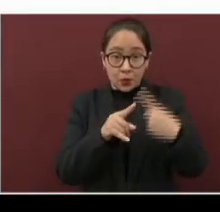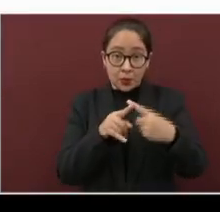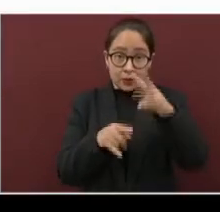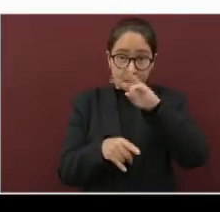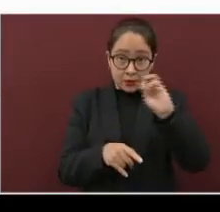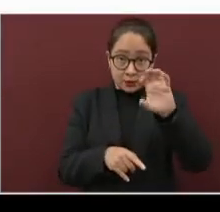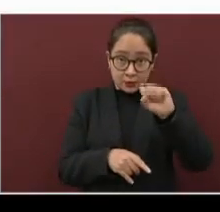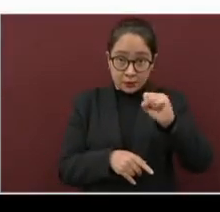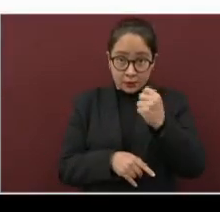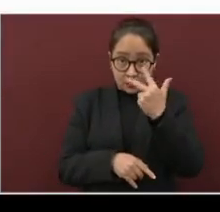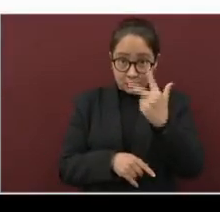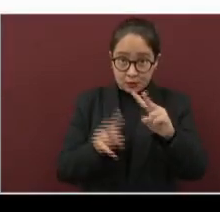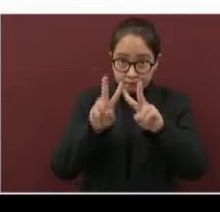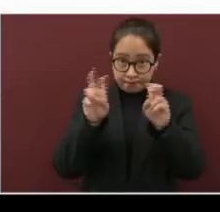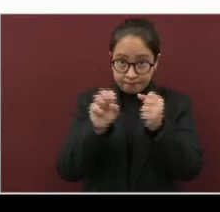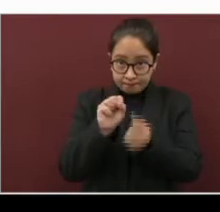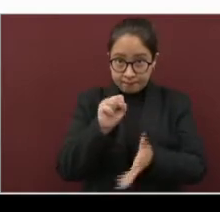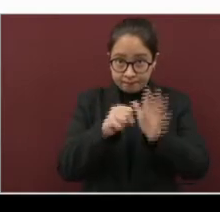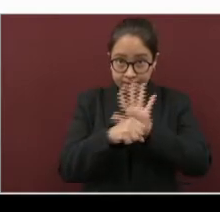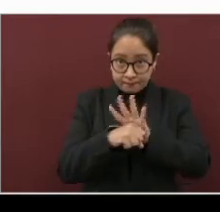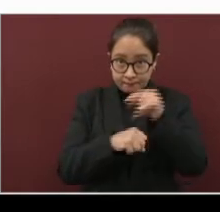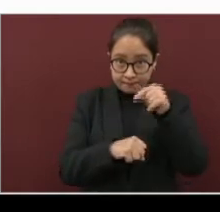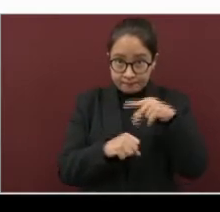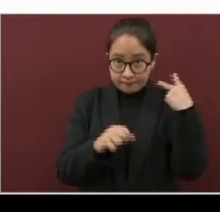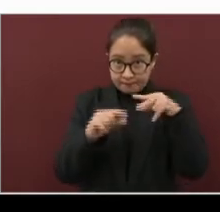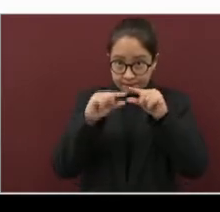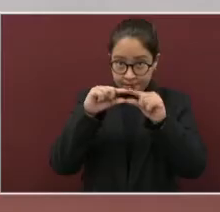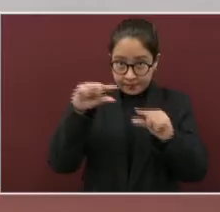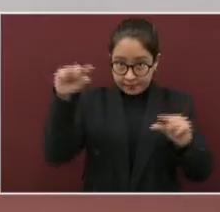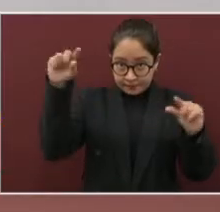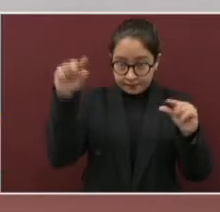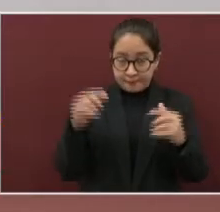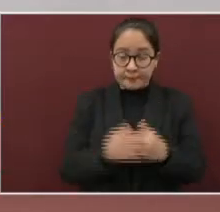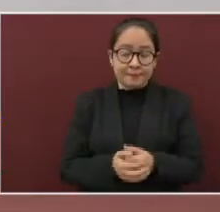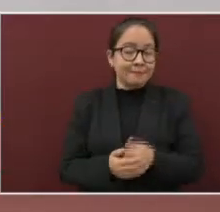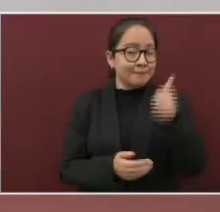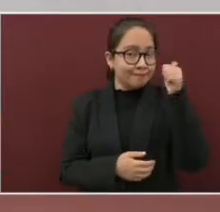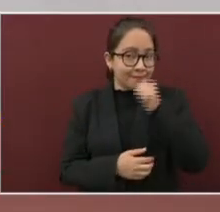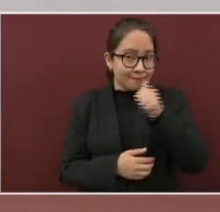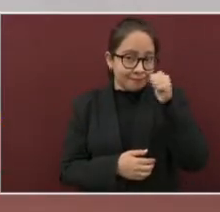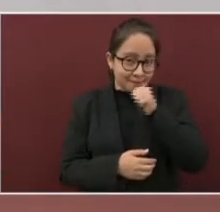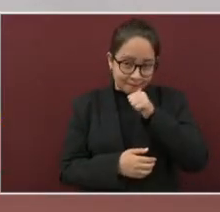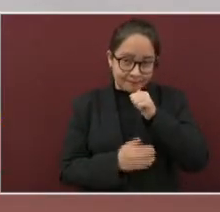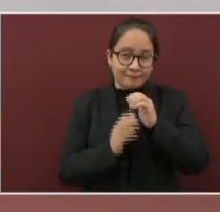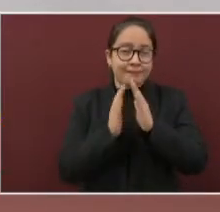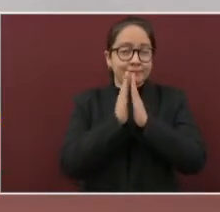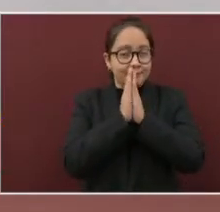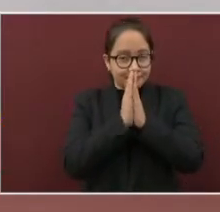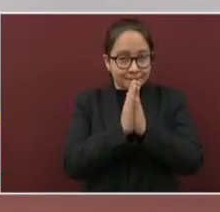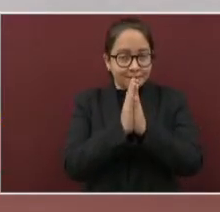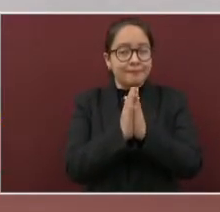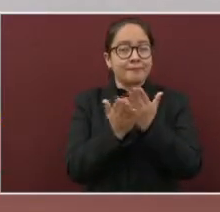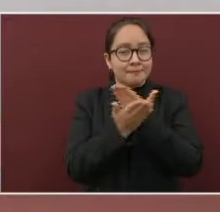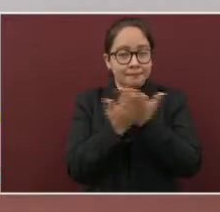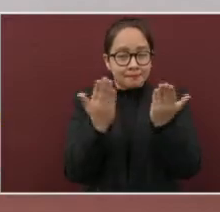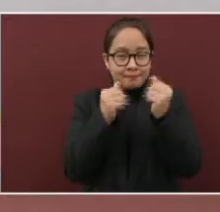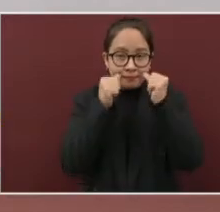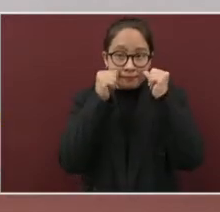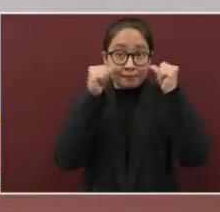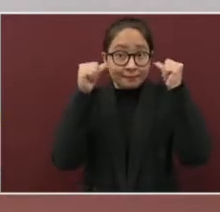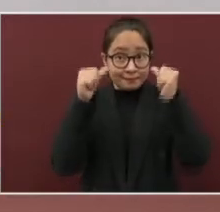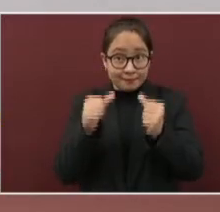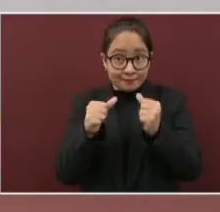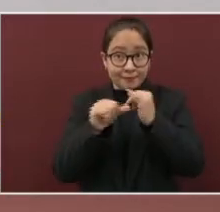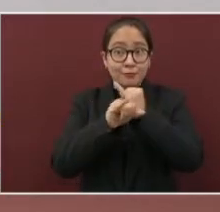Actualización en Veracruz.